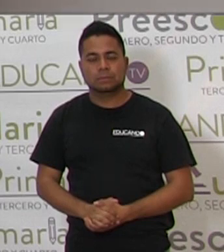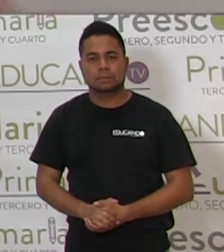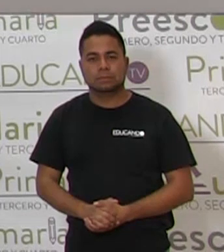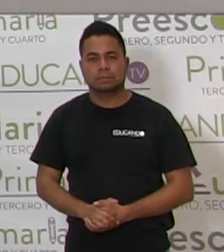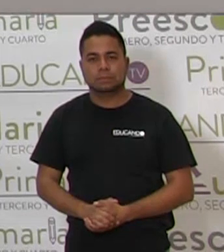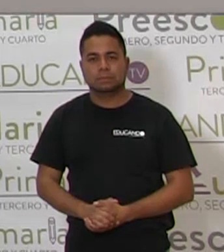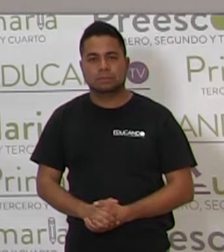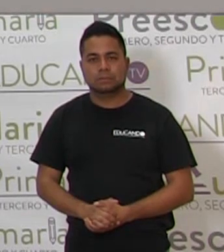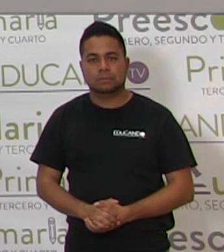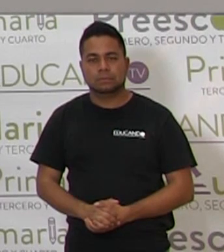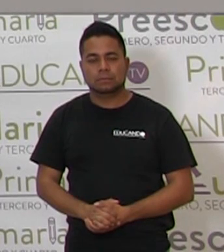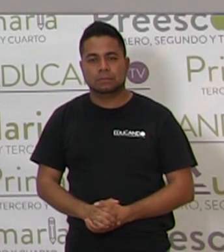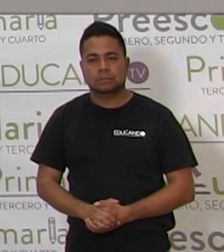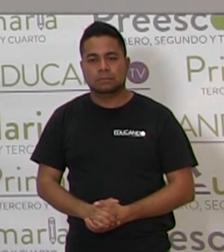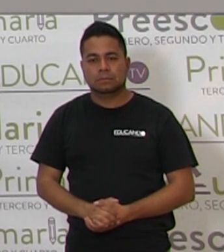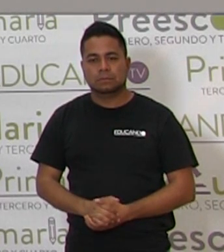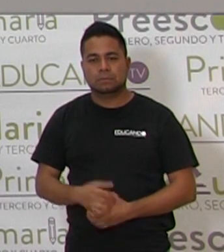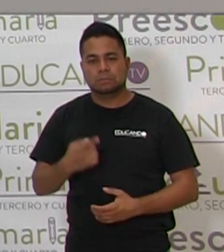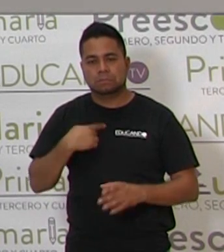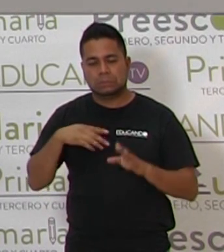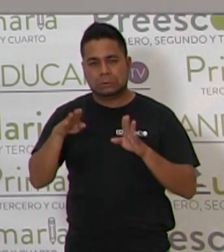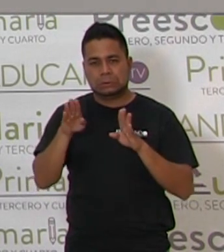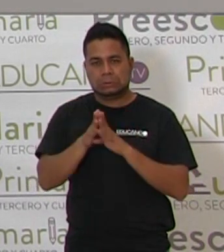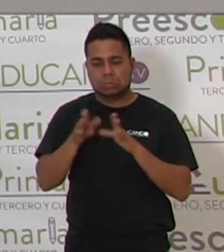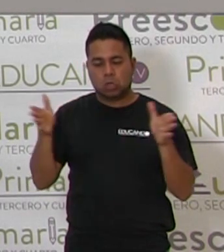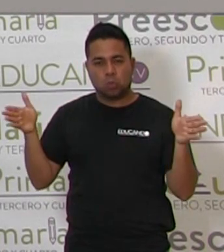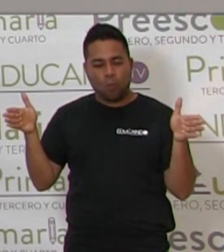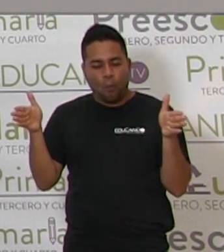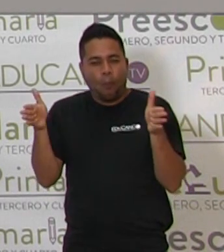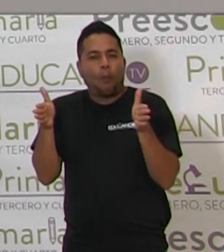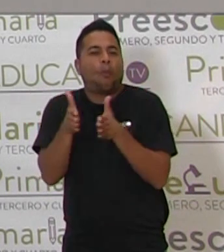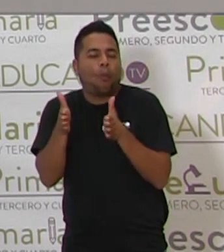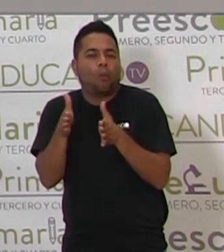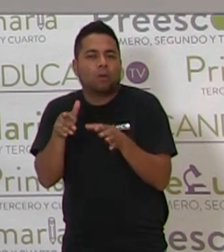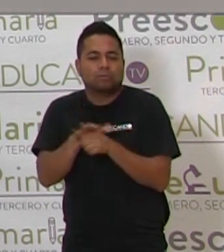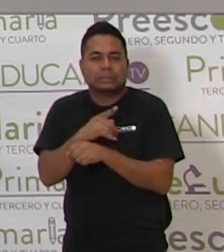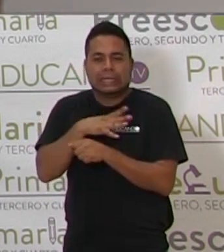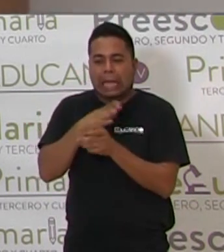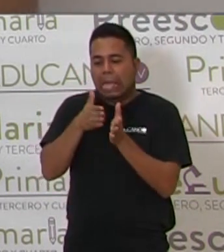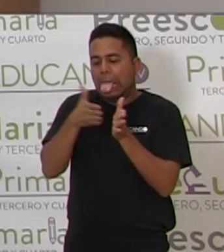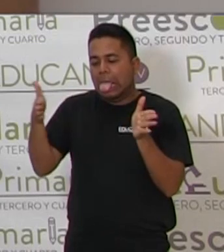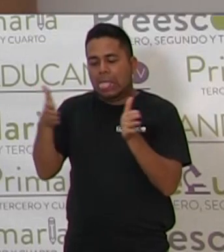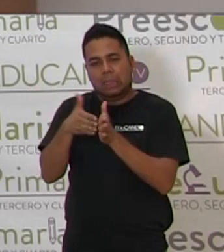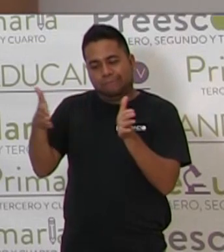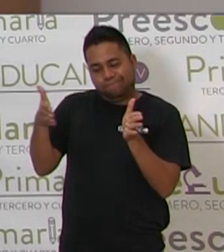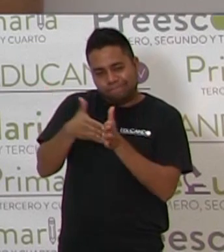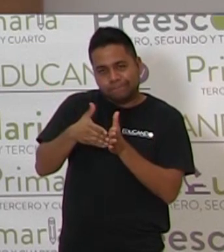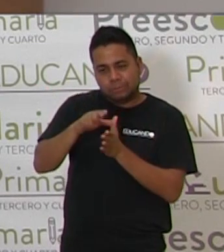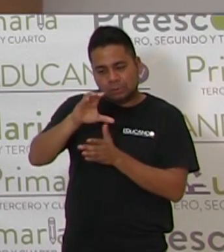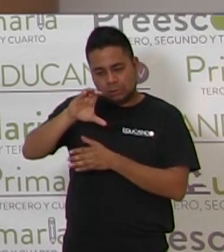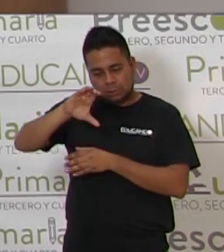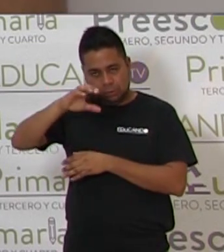La voy a hacer como más chupadita porque teníamos poco espacio. Y chimpancé.